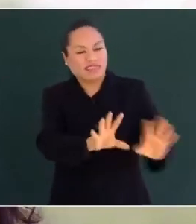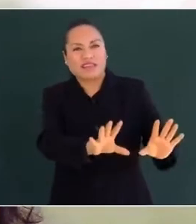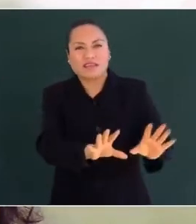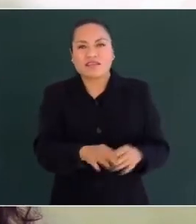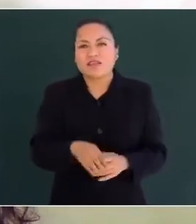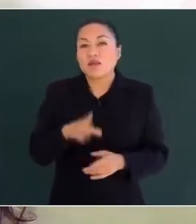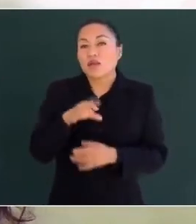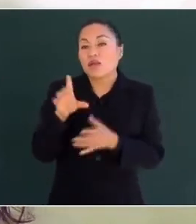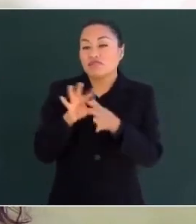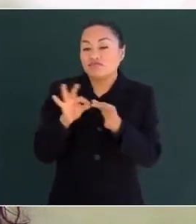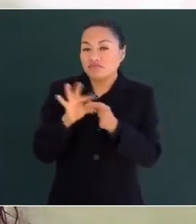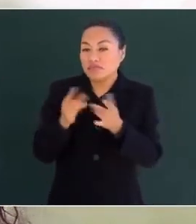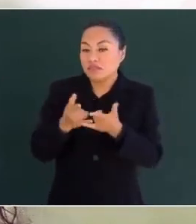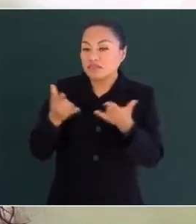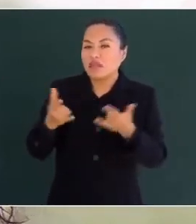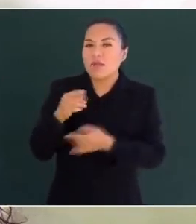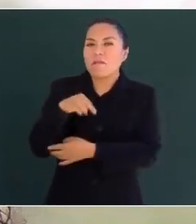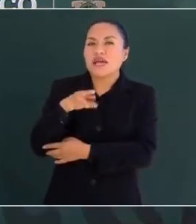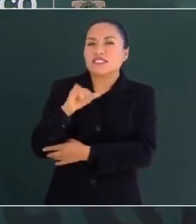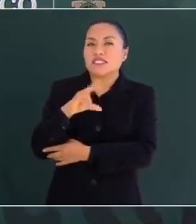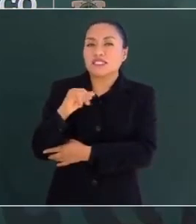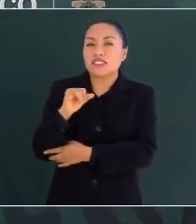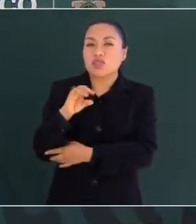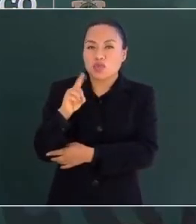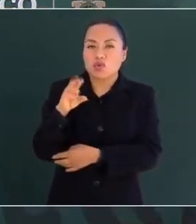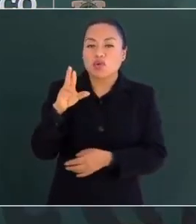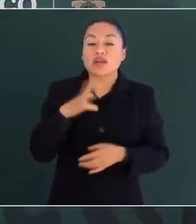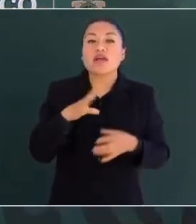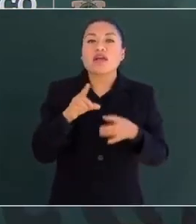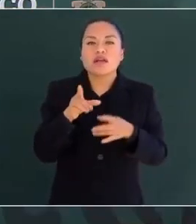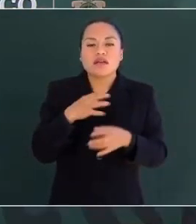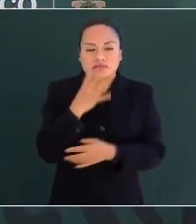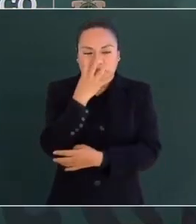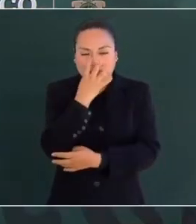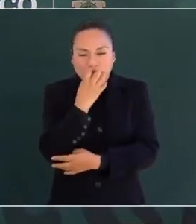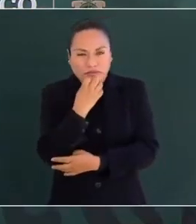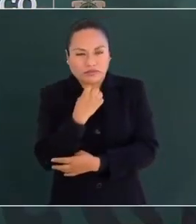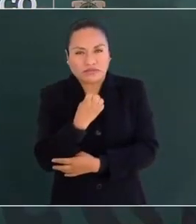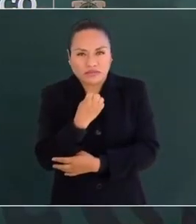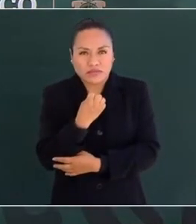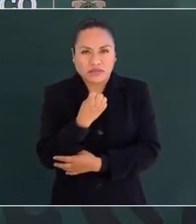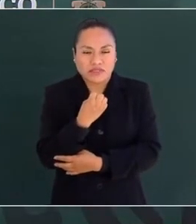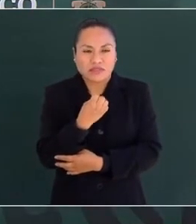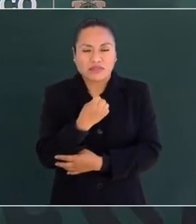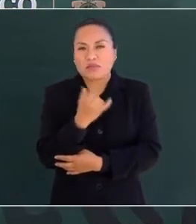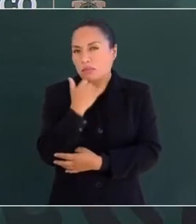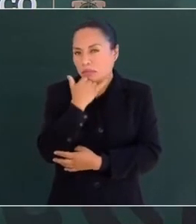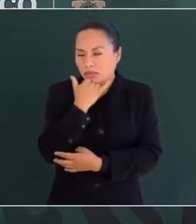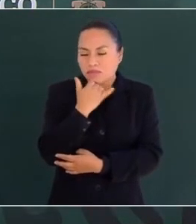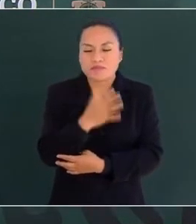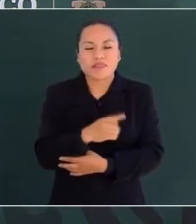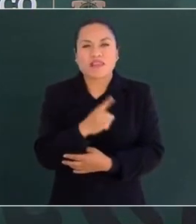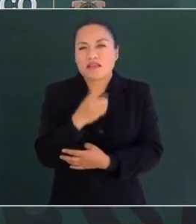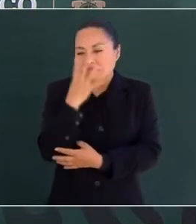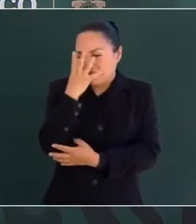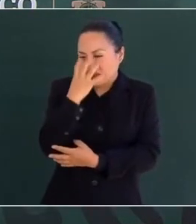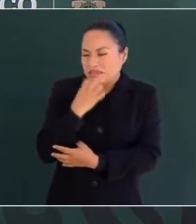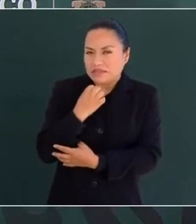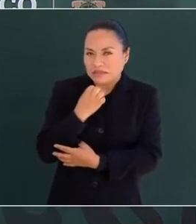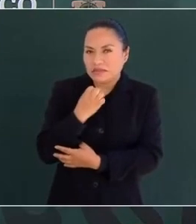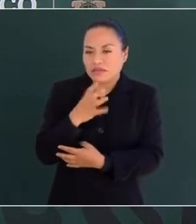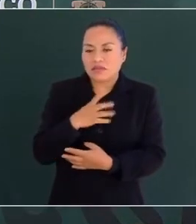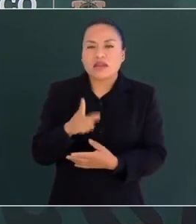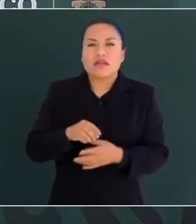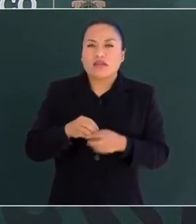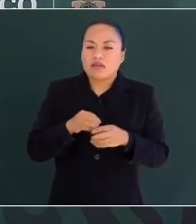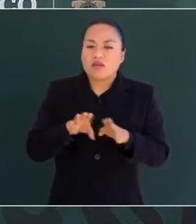Mancicidor, una nueva amargura cuya todavía… perdón, una nueva amargura cayó